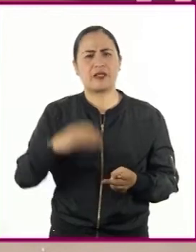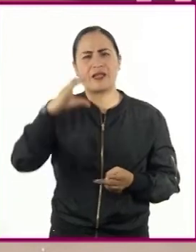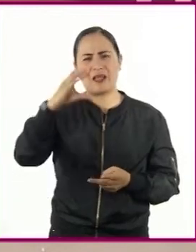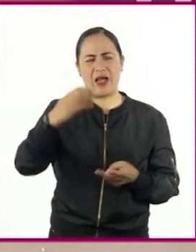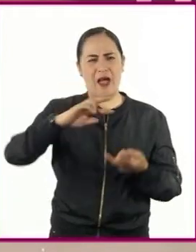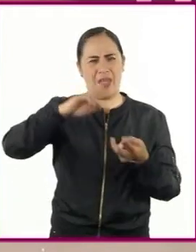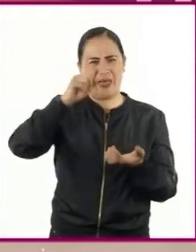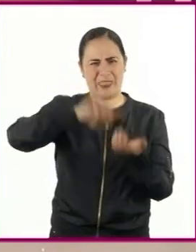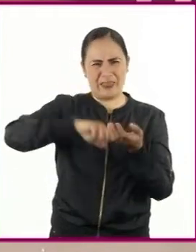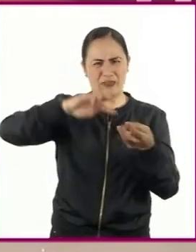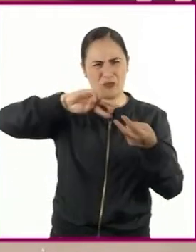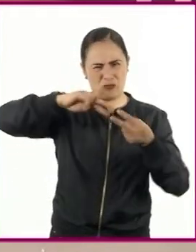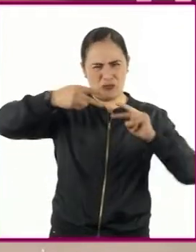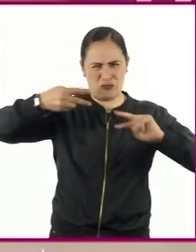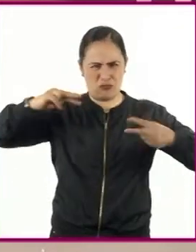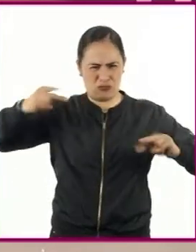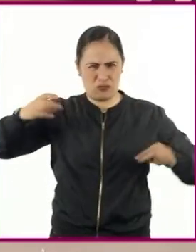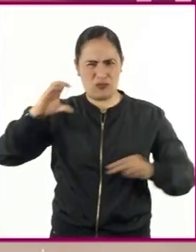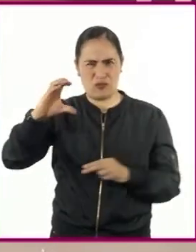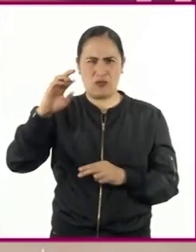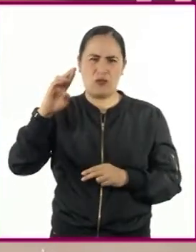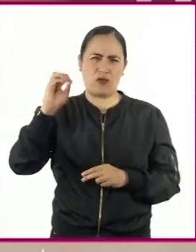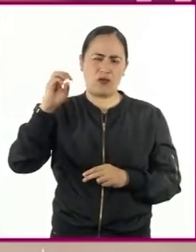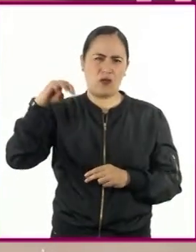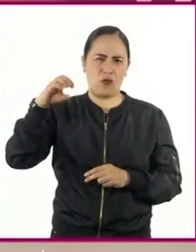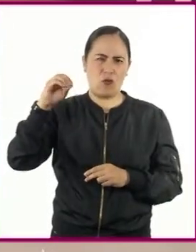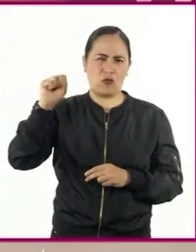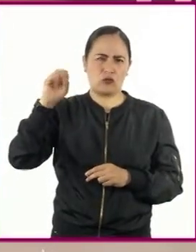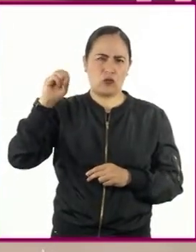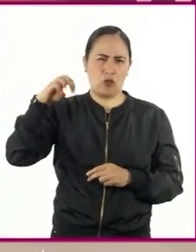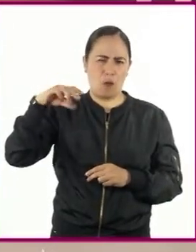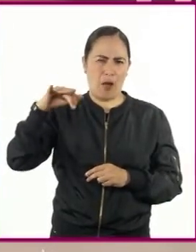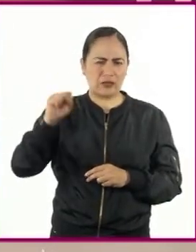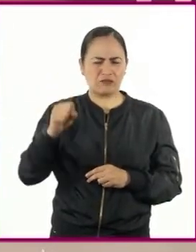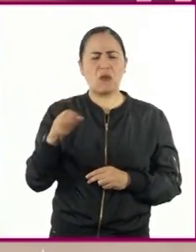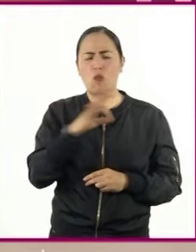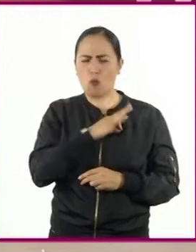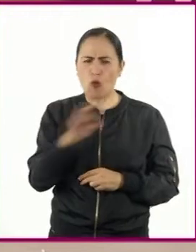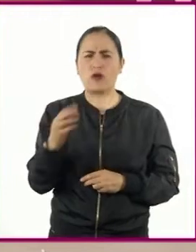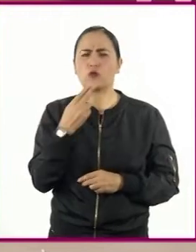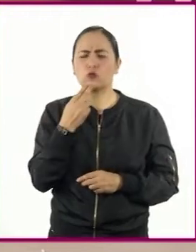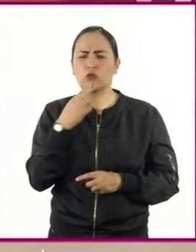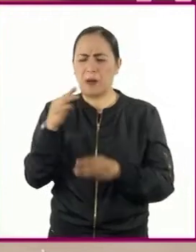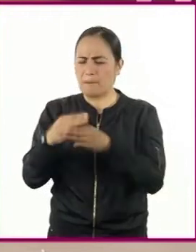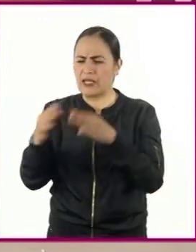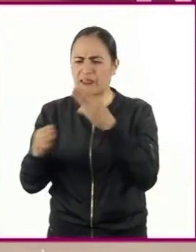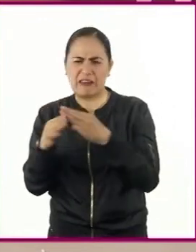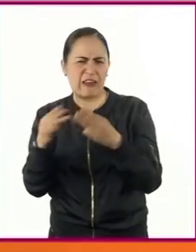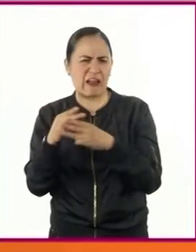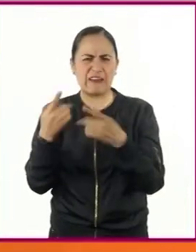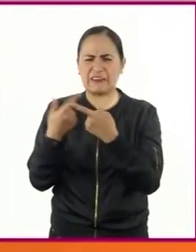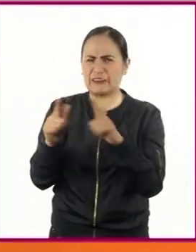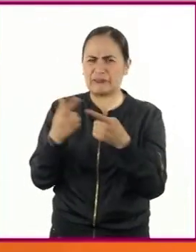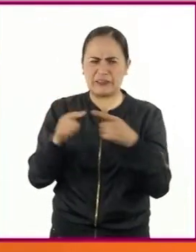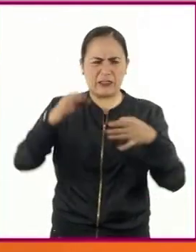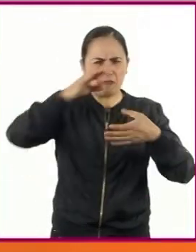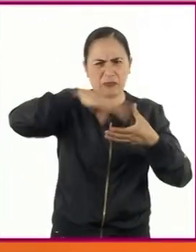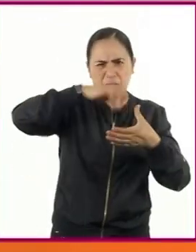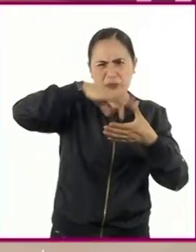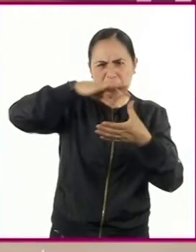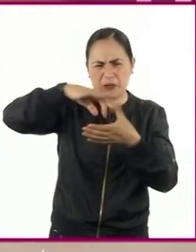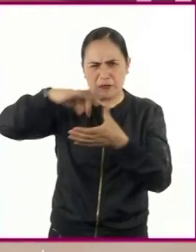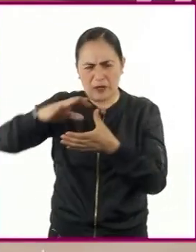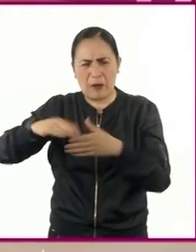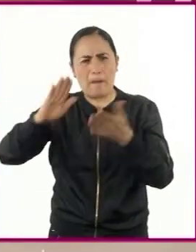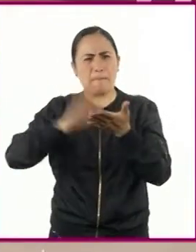de los organismos de las especies seleccionadas, lo podemos hacer utilizando materiales que tengan a la mano, como lentejuelas, cuentas, cartulinas